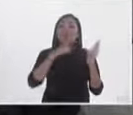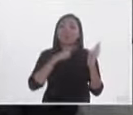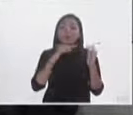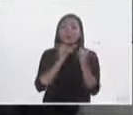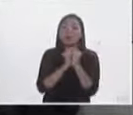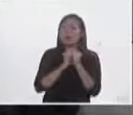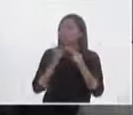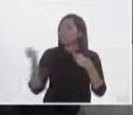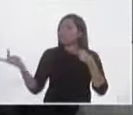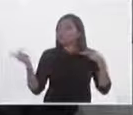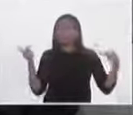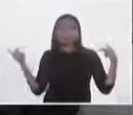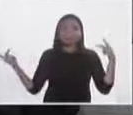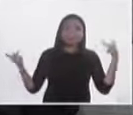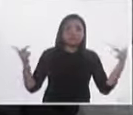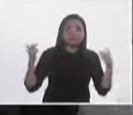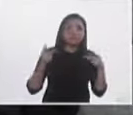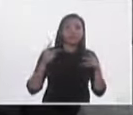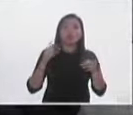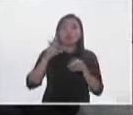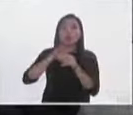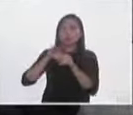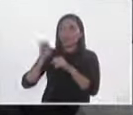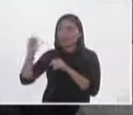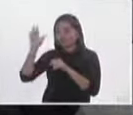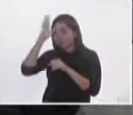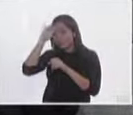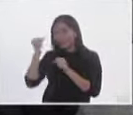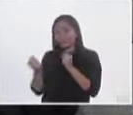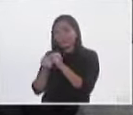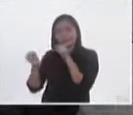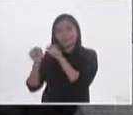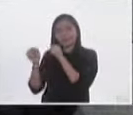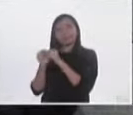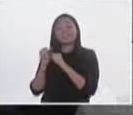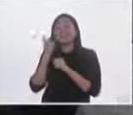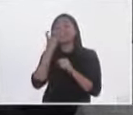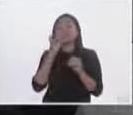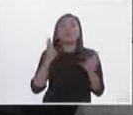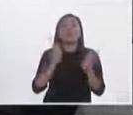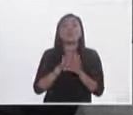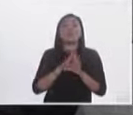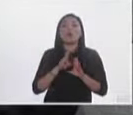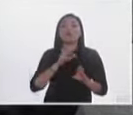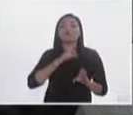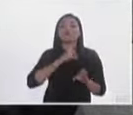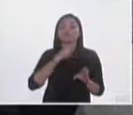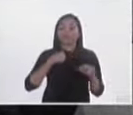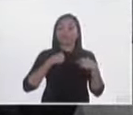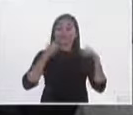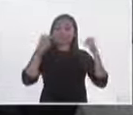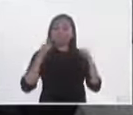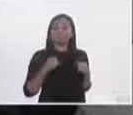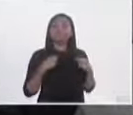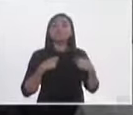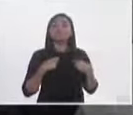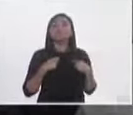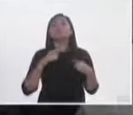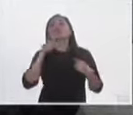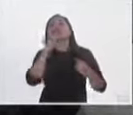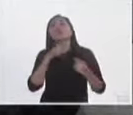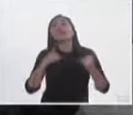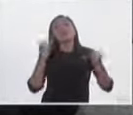de los votos, esta legislación no sale a la delante, no ve la luz. Entonces, este trabajo de esa famosa independencia en los trabajos